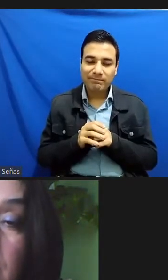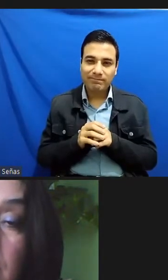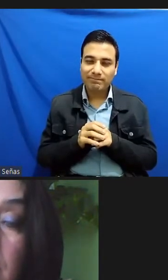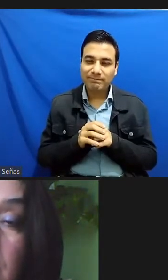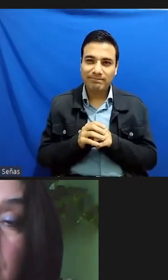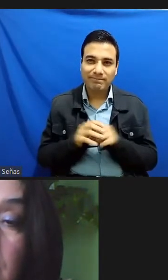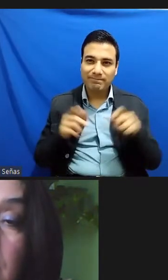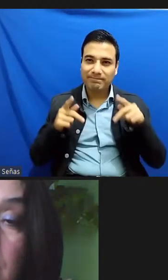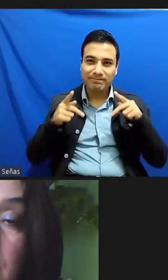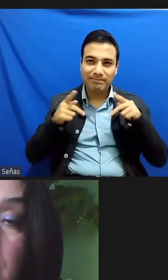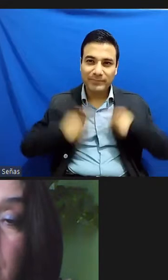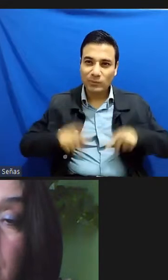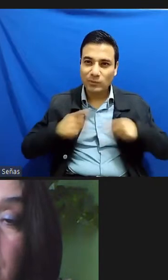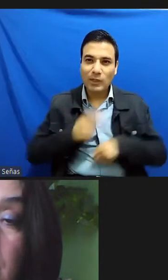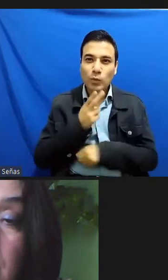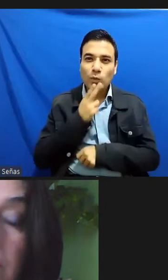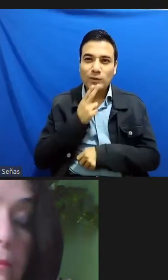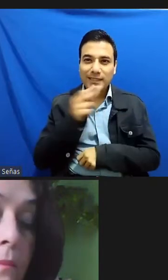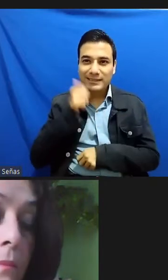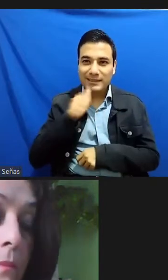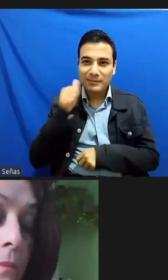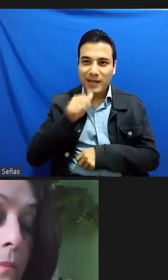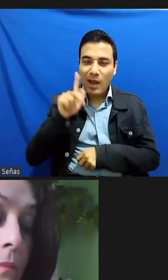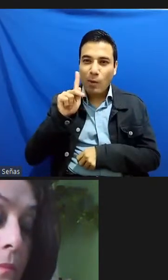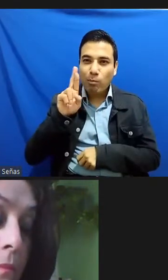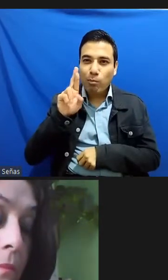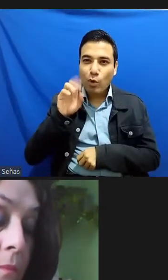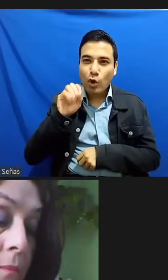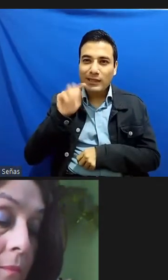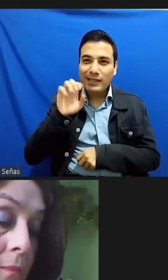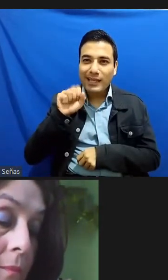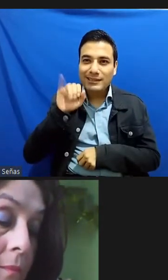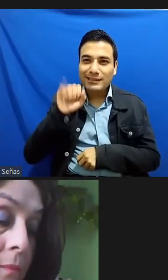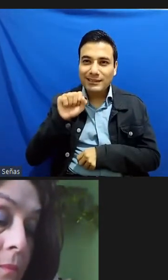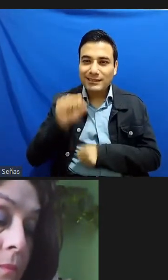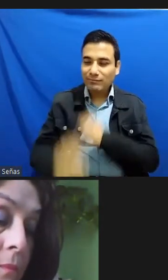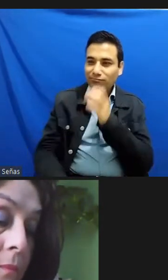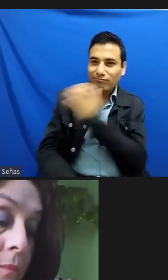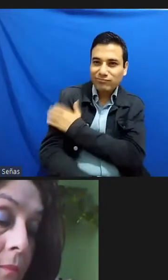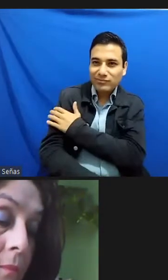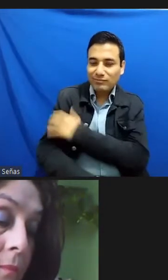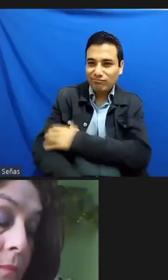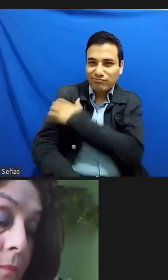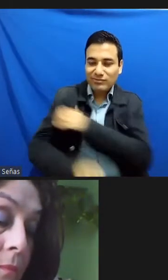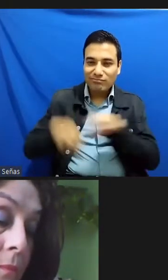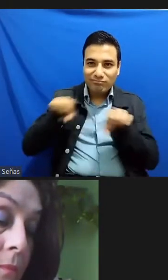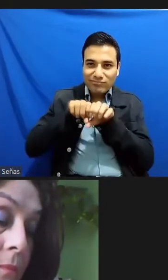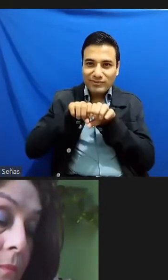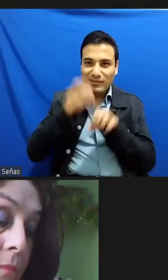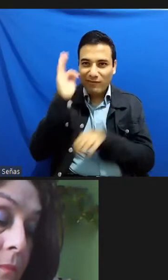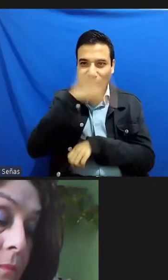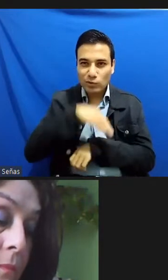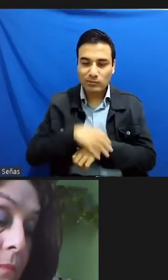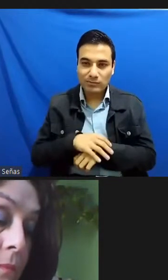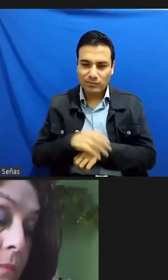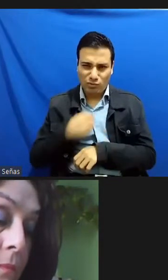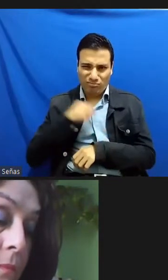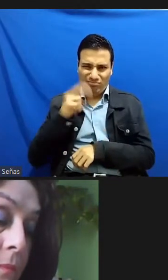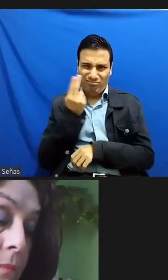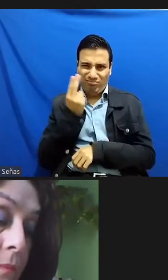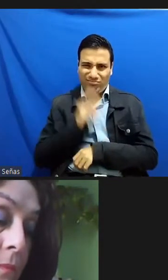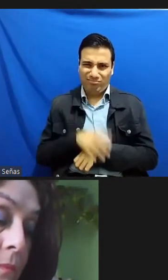usar una prótesis y yo no necesitaba prótesis porque las prótesis supuestamente son para las personas que